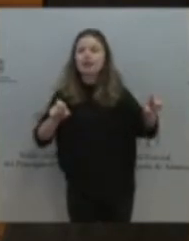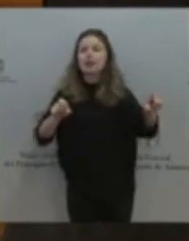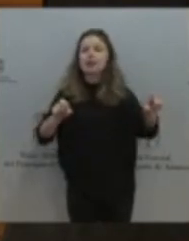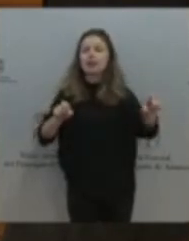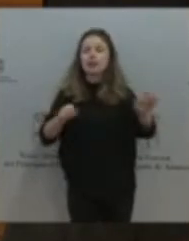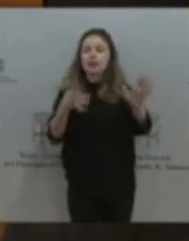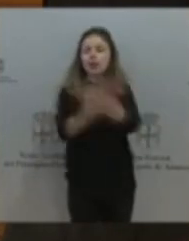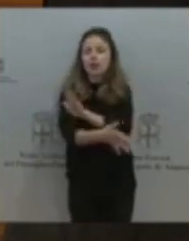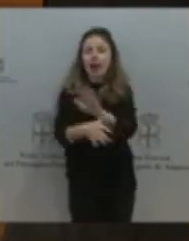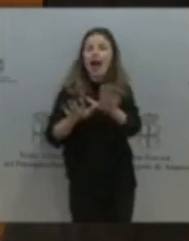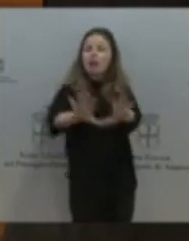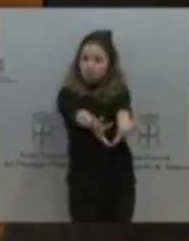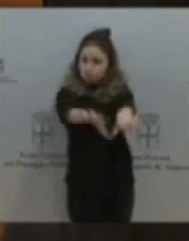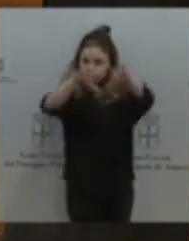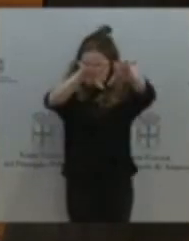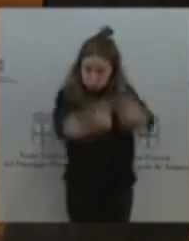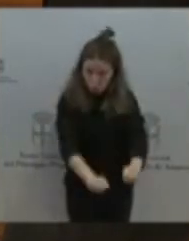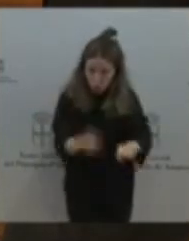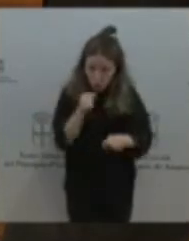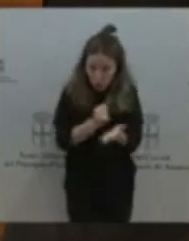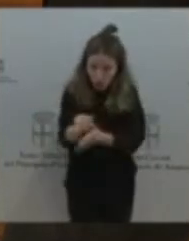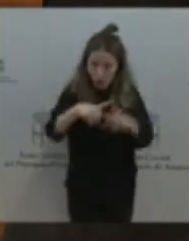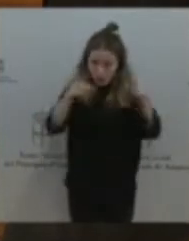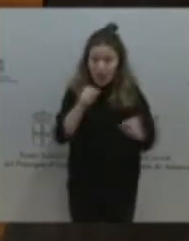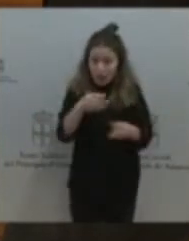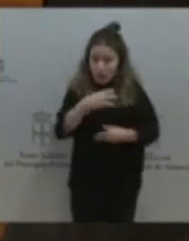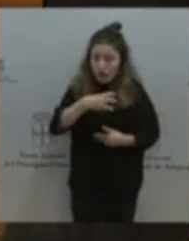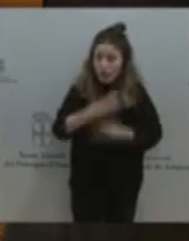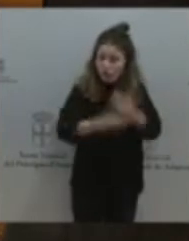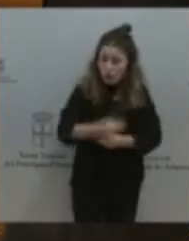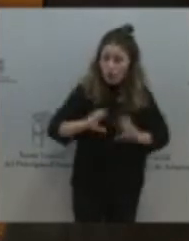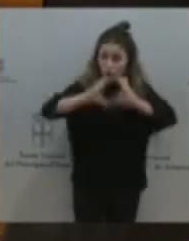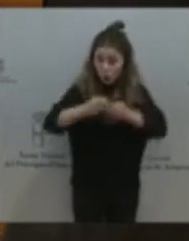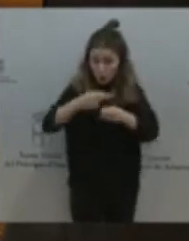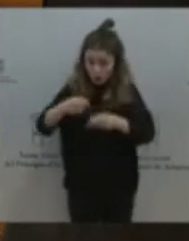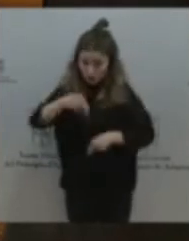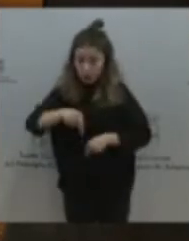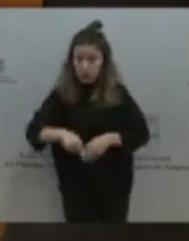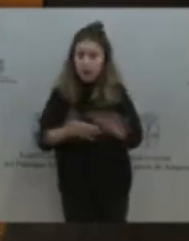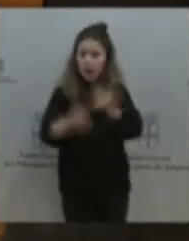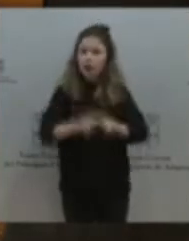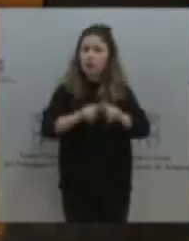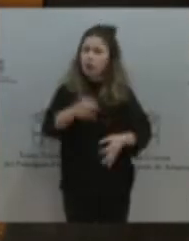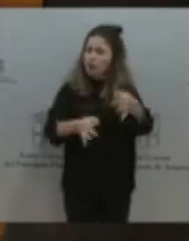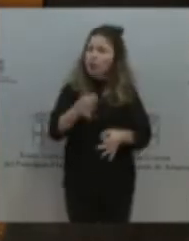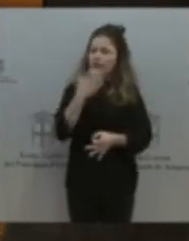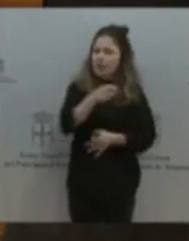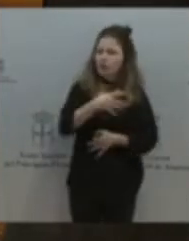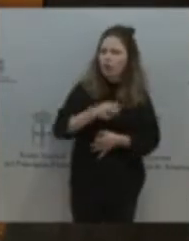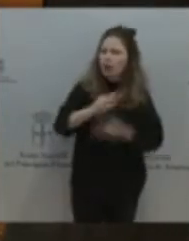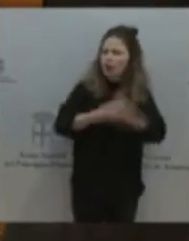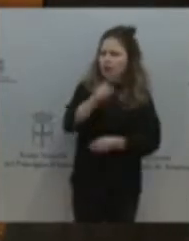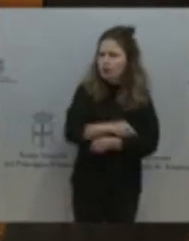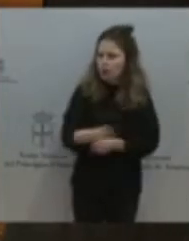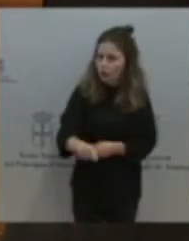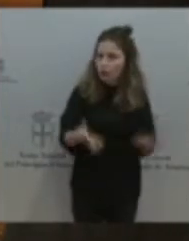y decir que eso no se puede hacer? Este grupo parlamentario ya está analizando jurídicamente si eso se puede o no se puede hacer. Sin embargo, las empresas siguen haciendo lo mismo. Y le